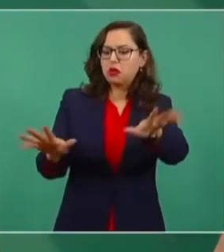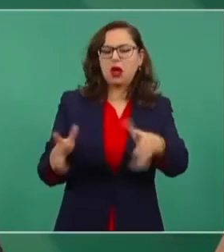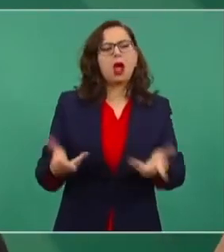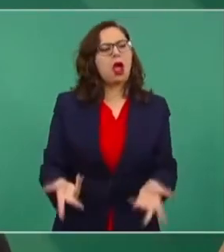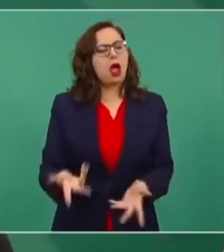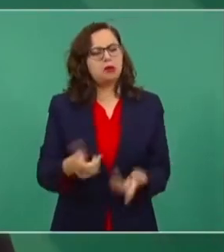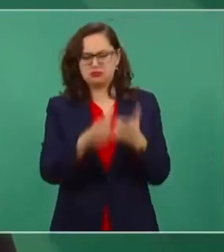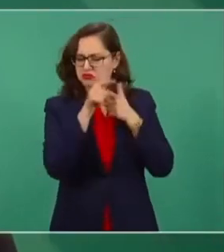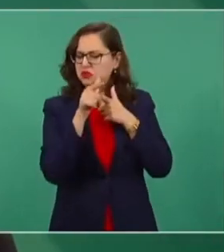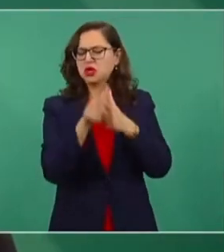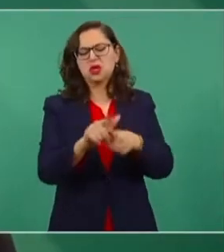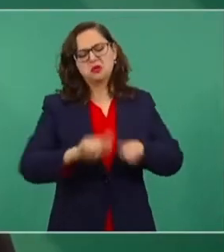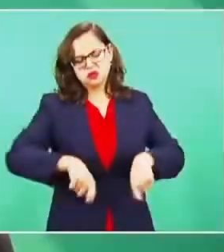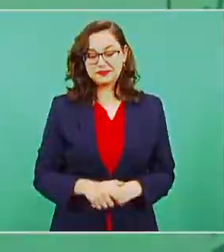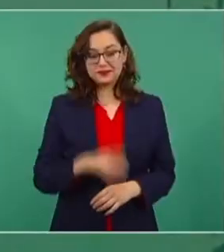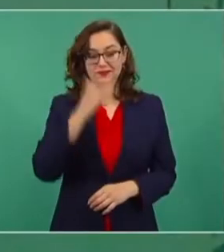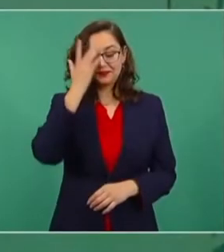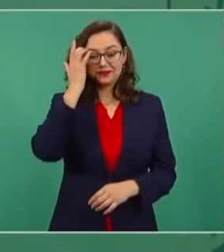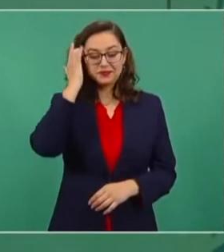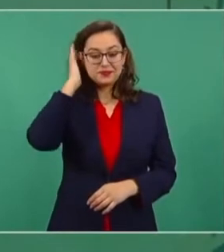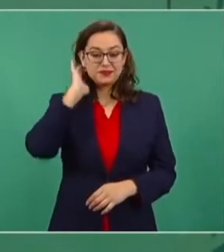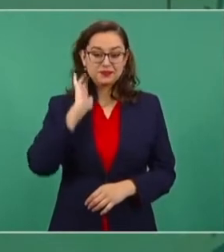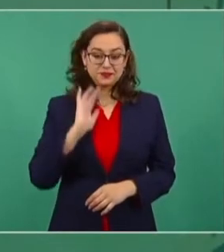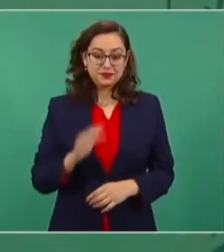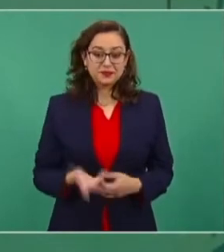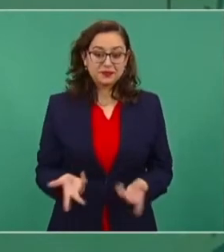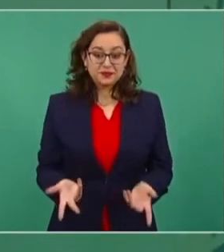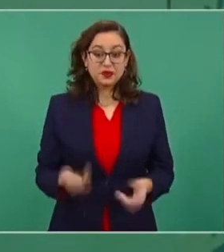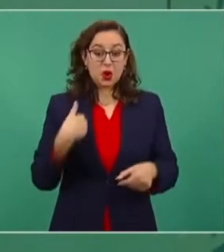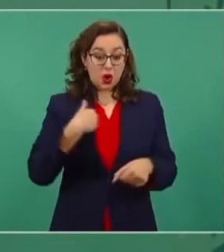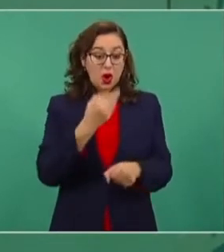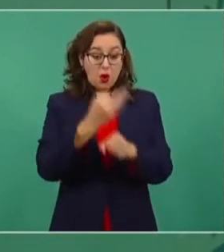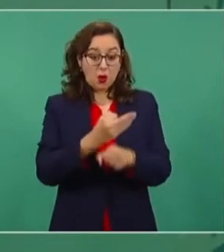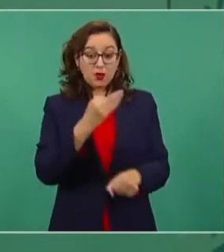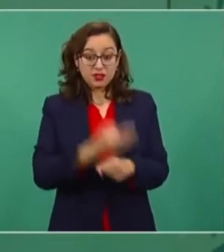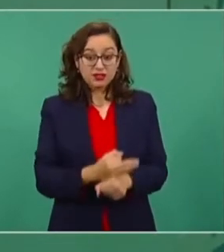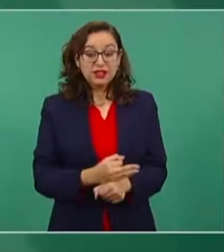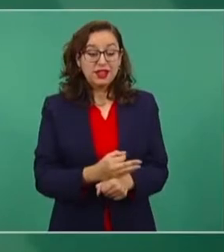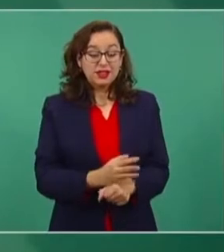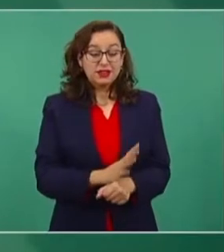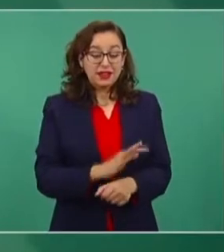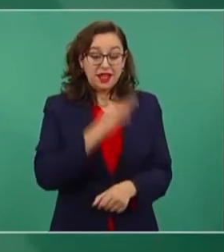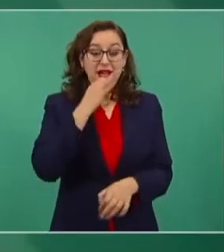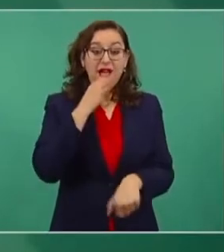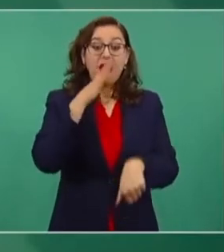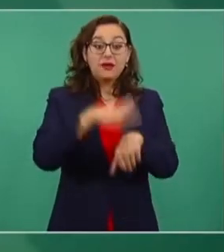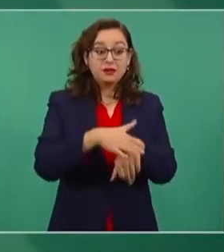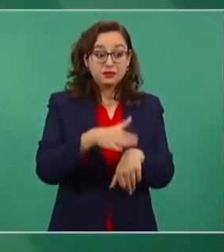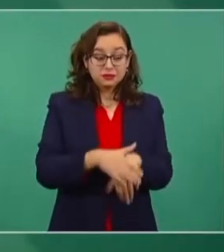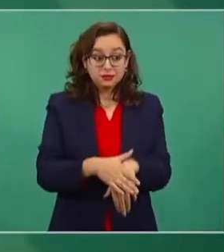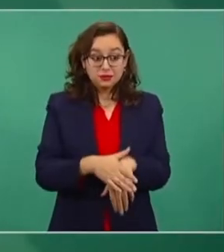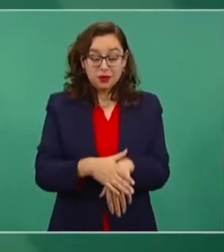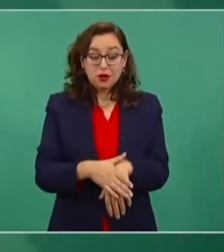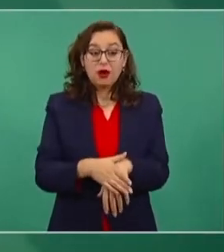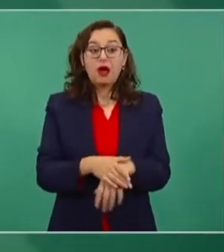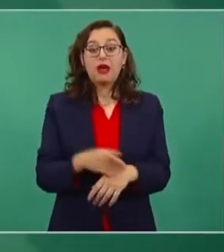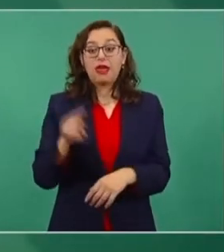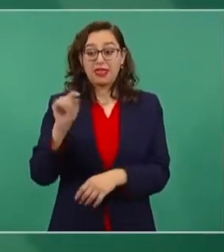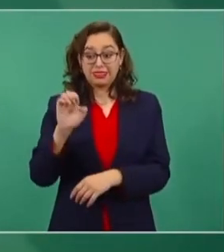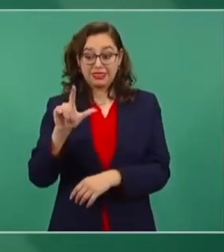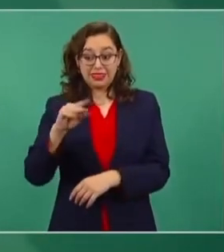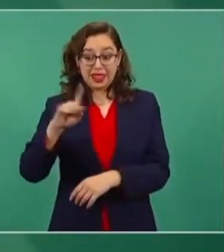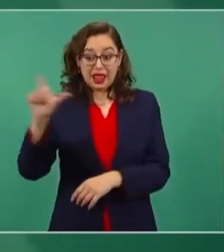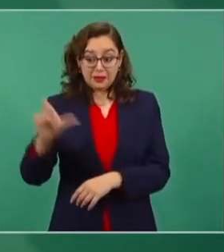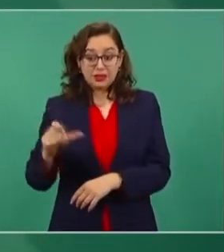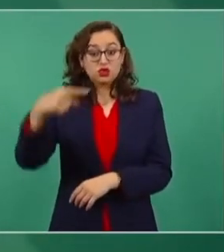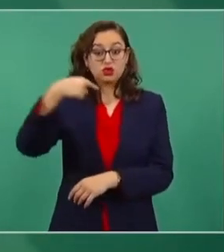refrendamos la concesión, vamos a hacer lo que más le convenga a la nación. López Obrador consideró